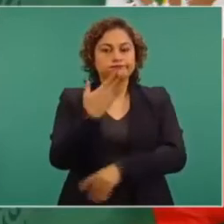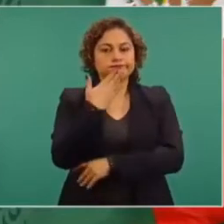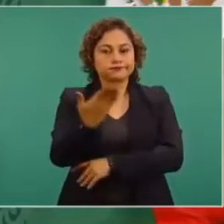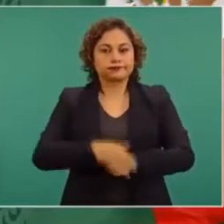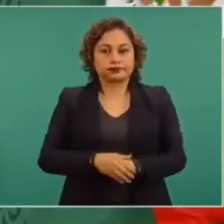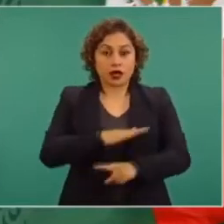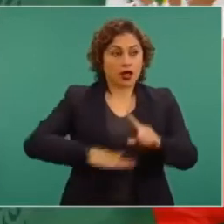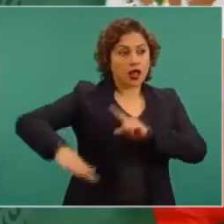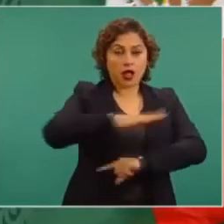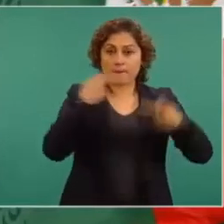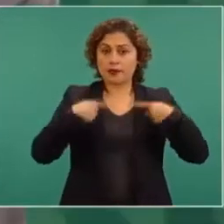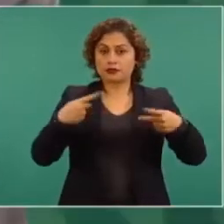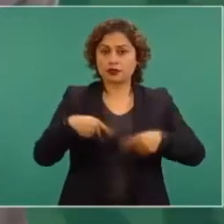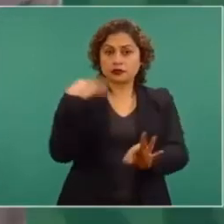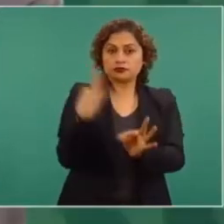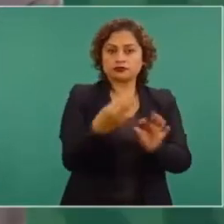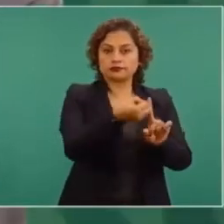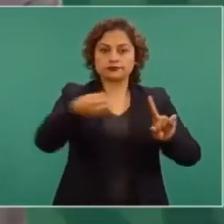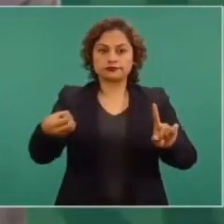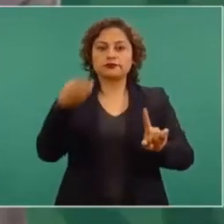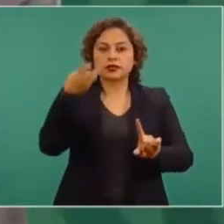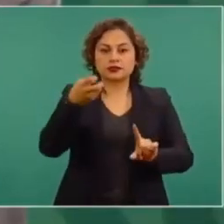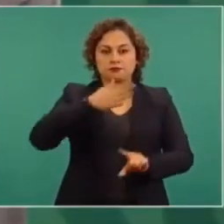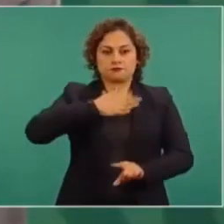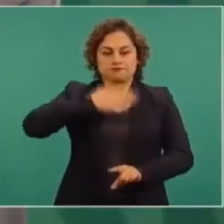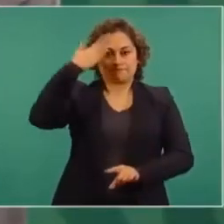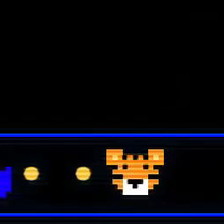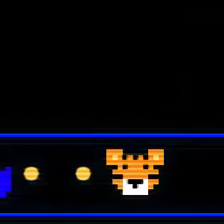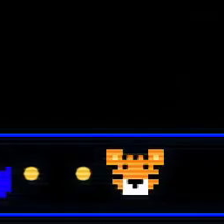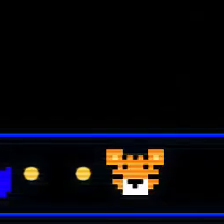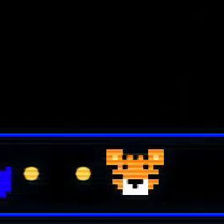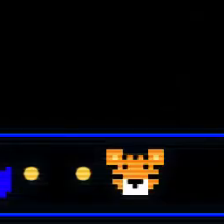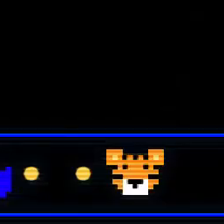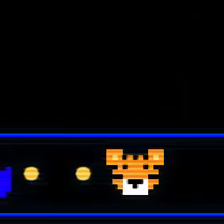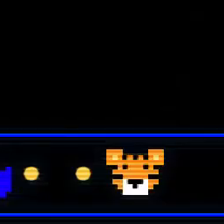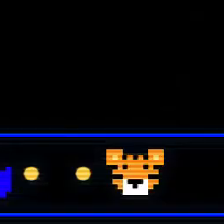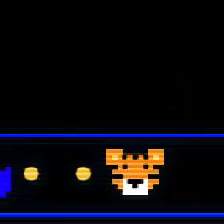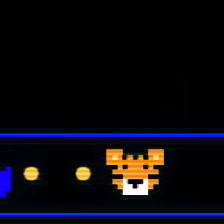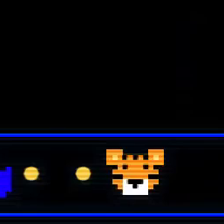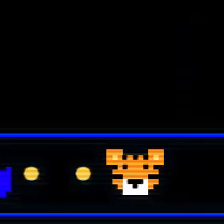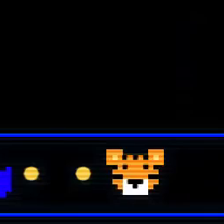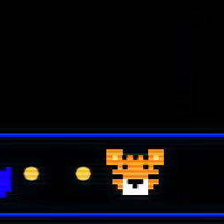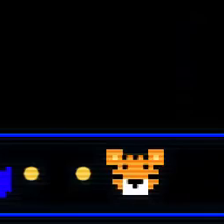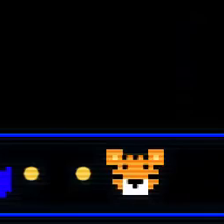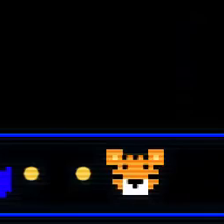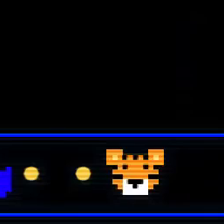es el pueblo organizado y el gobierno que encabeza. Gracias. Gracias. Gracias. Gracias. Gracias.